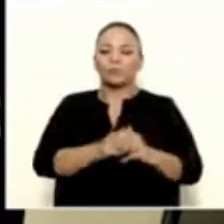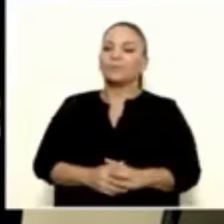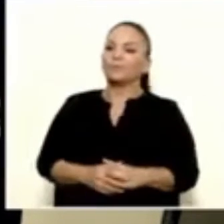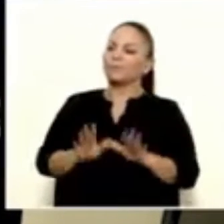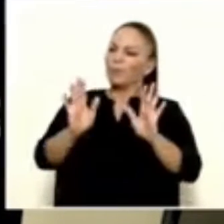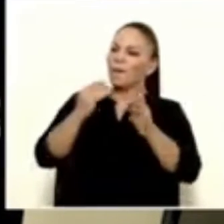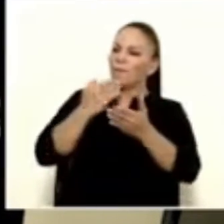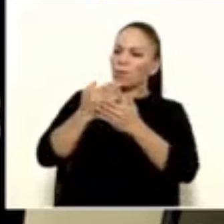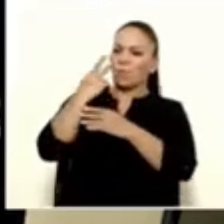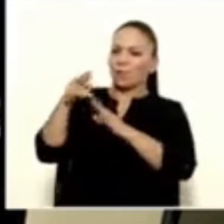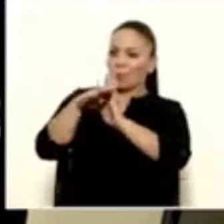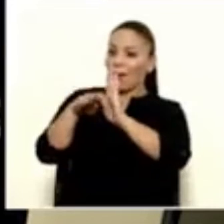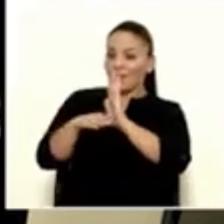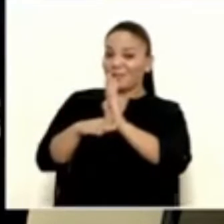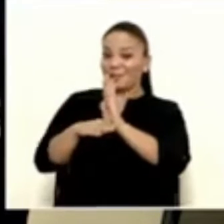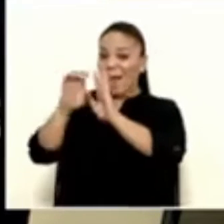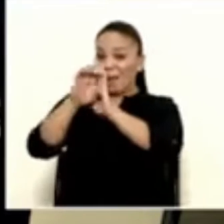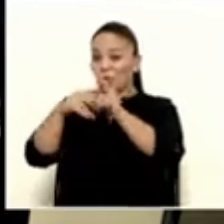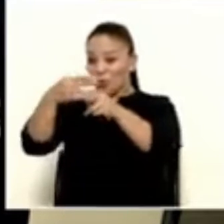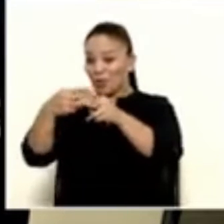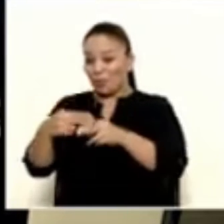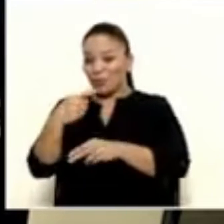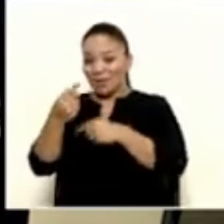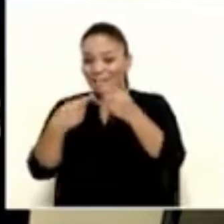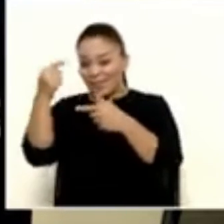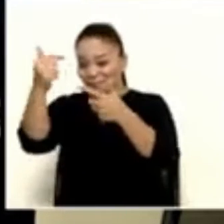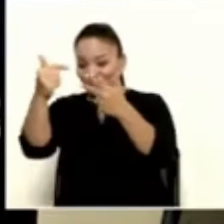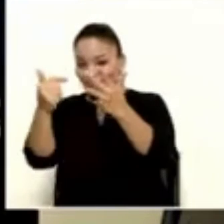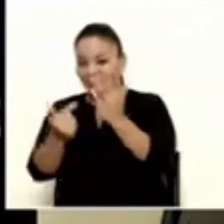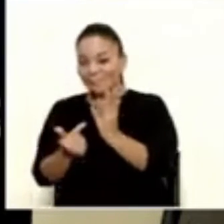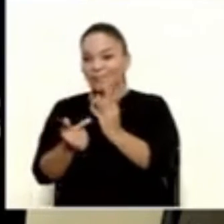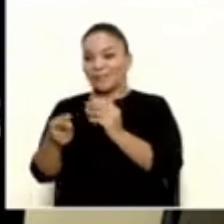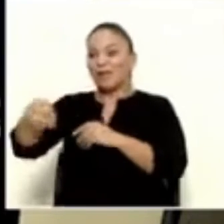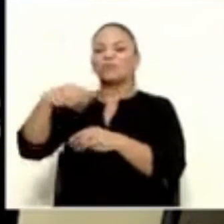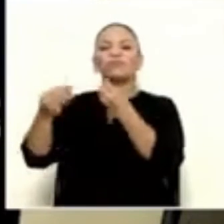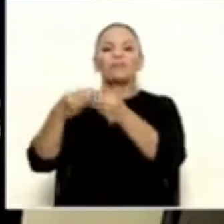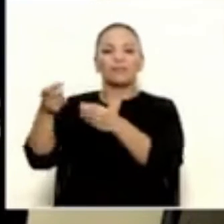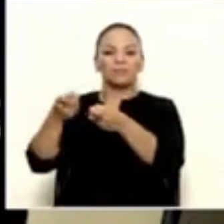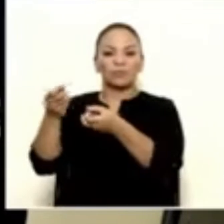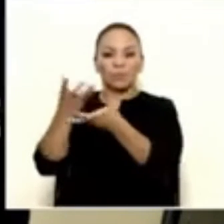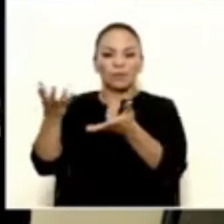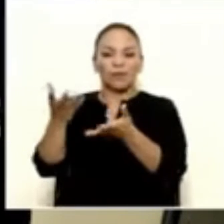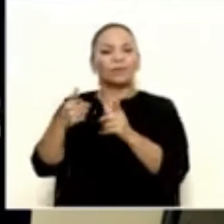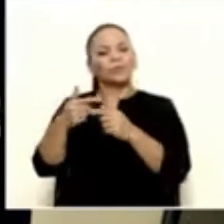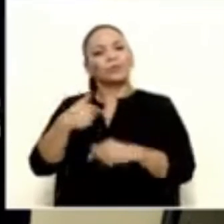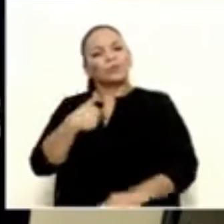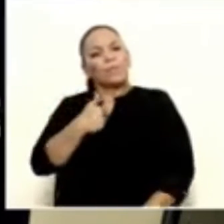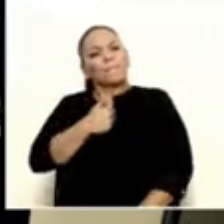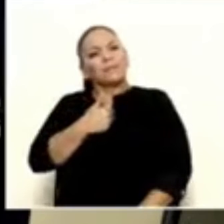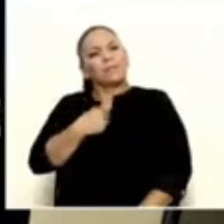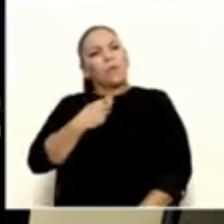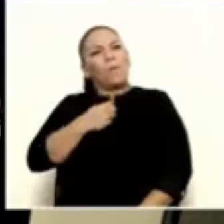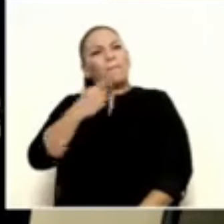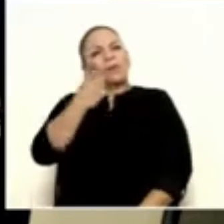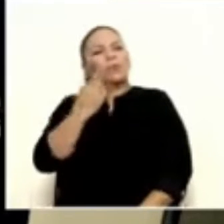que los ejemplitos que yo les acabo de dar, quienes fueron y que hicieron en la administración pública, me pregunto yo por qué